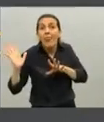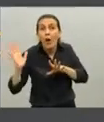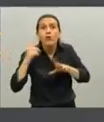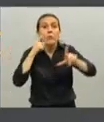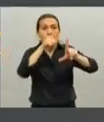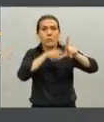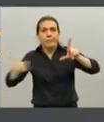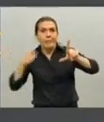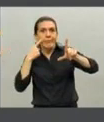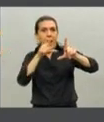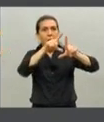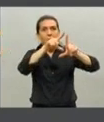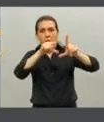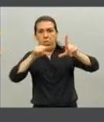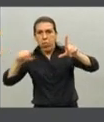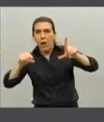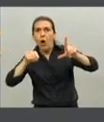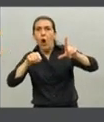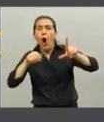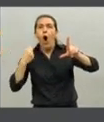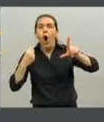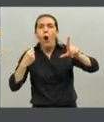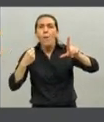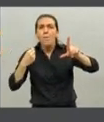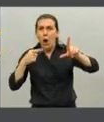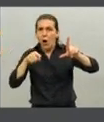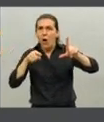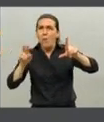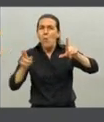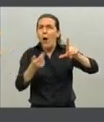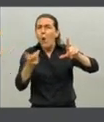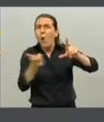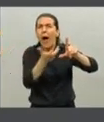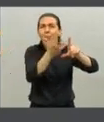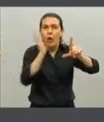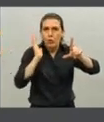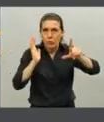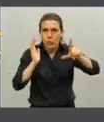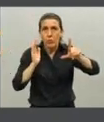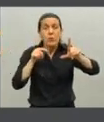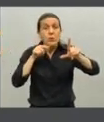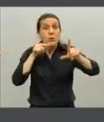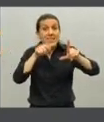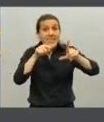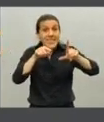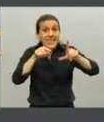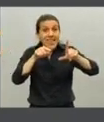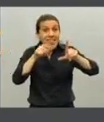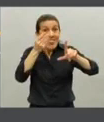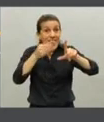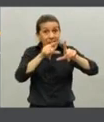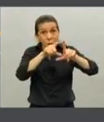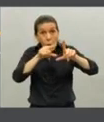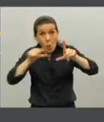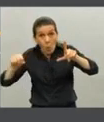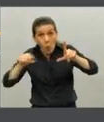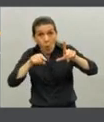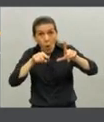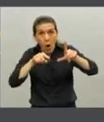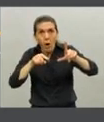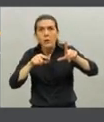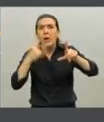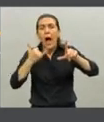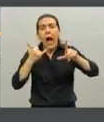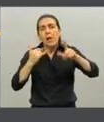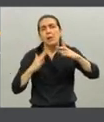de cómo ha evolucionado el tema. Esto se explica por un